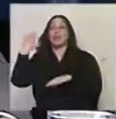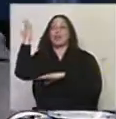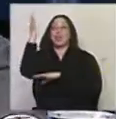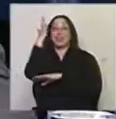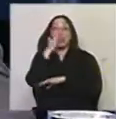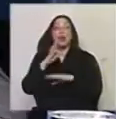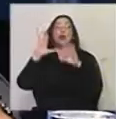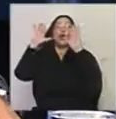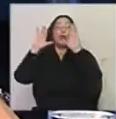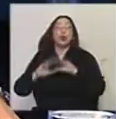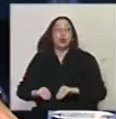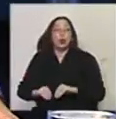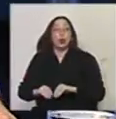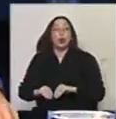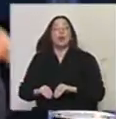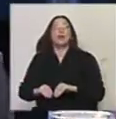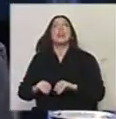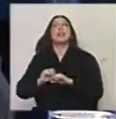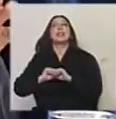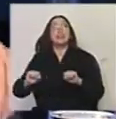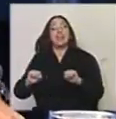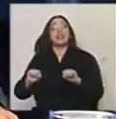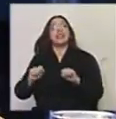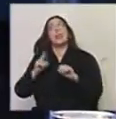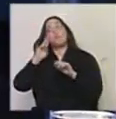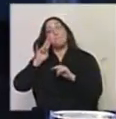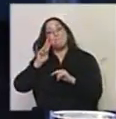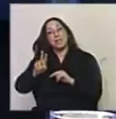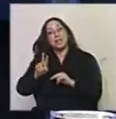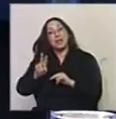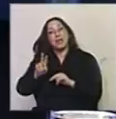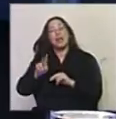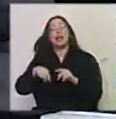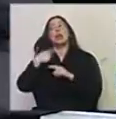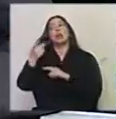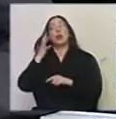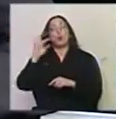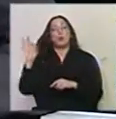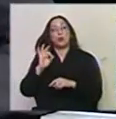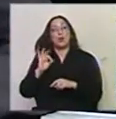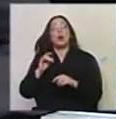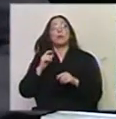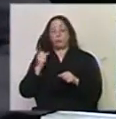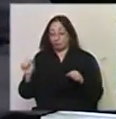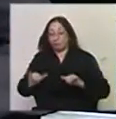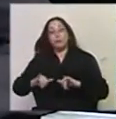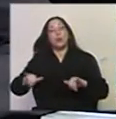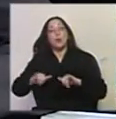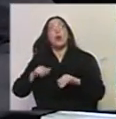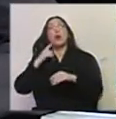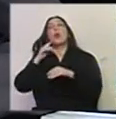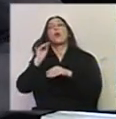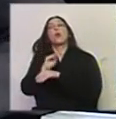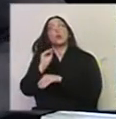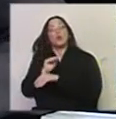todo lo que está ocurriendo en el interior, al que tendremos que mirar específicamente en otra oportunidad. Promovemos conjuntamente con la red de directores de cultura a